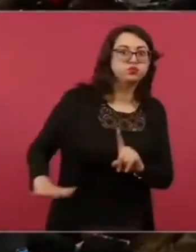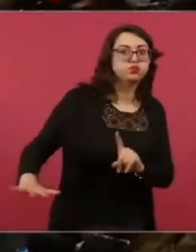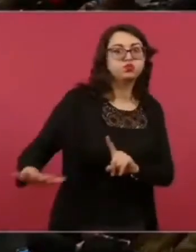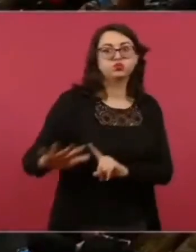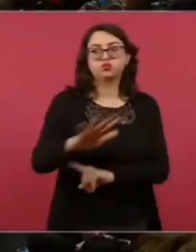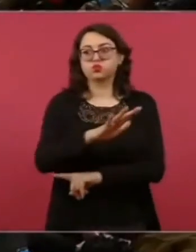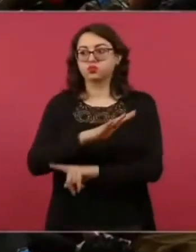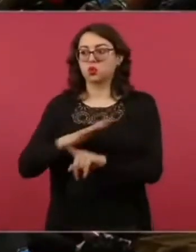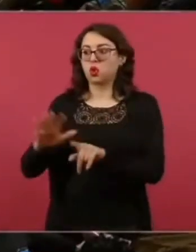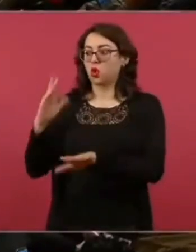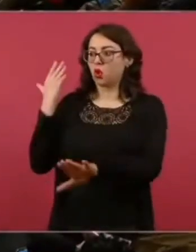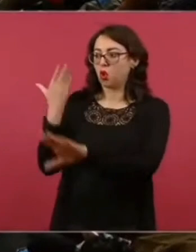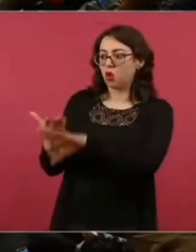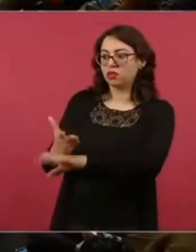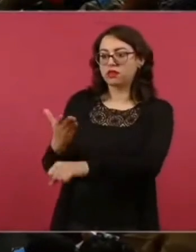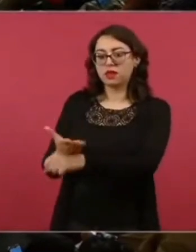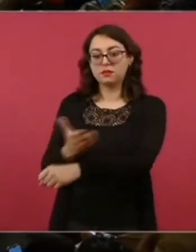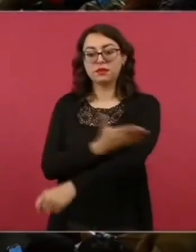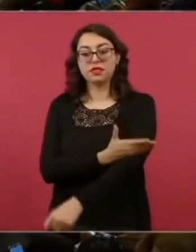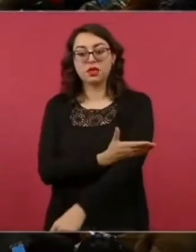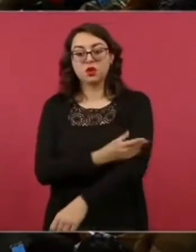triste y horrendo